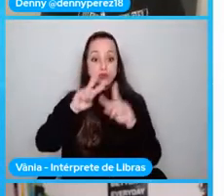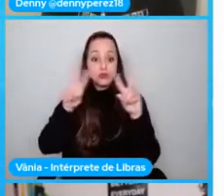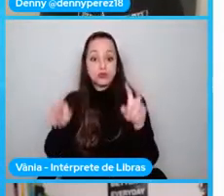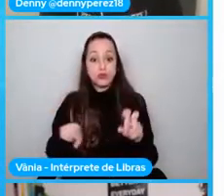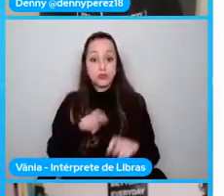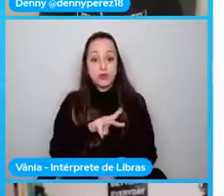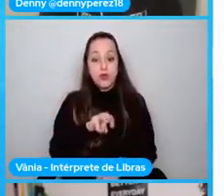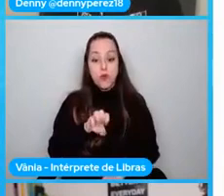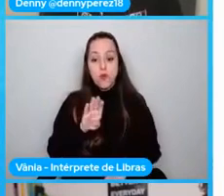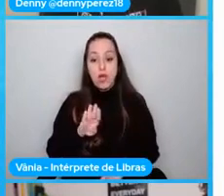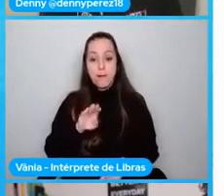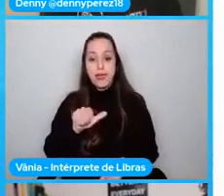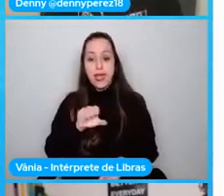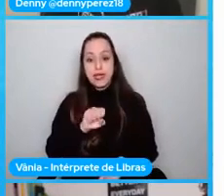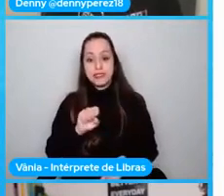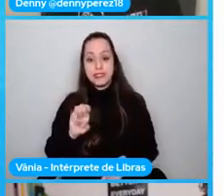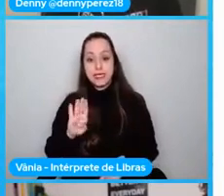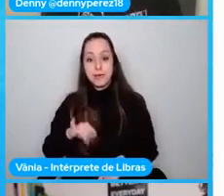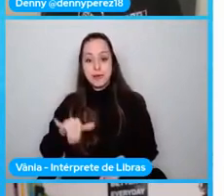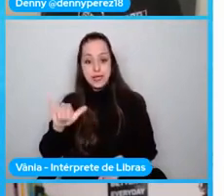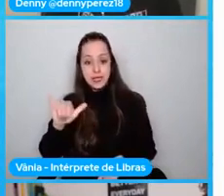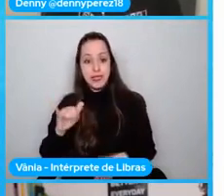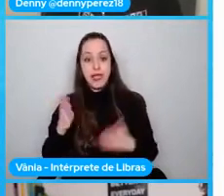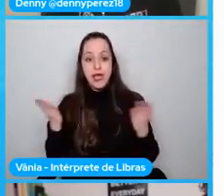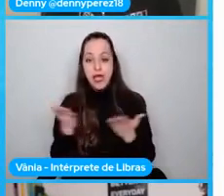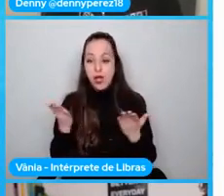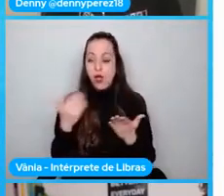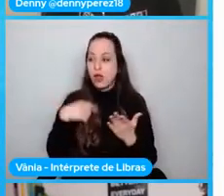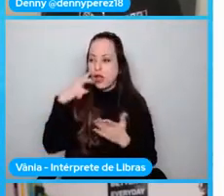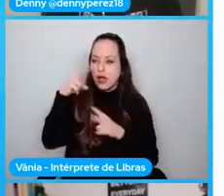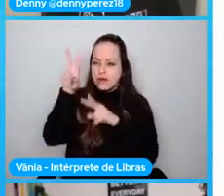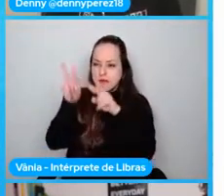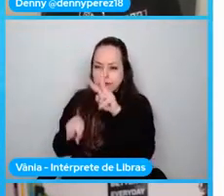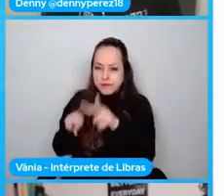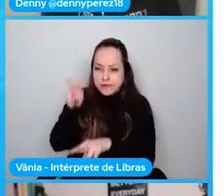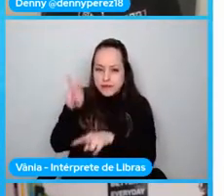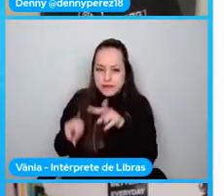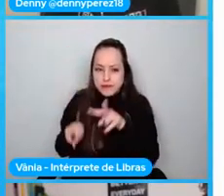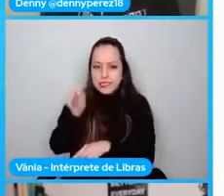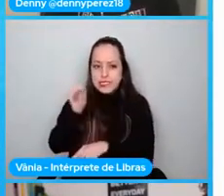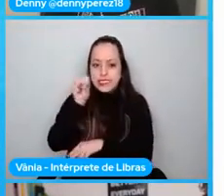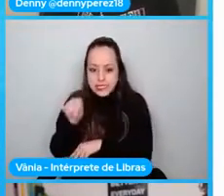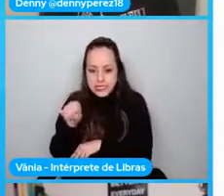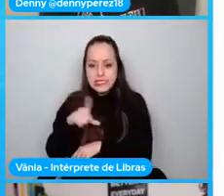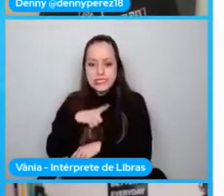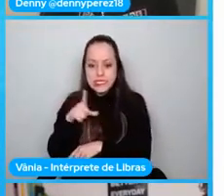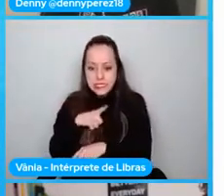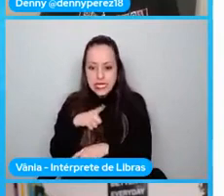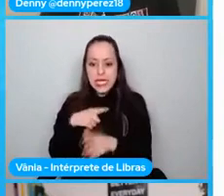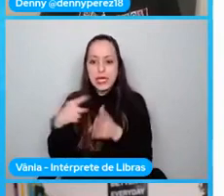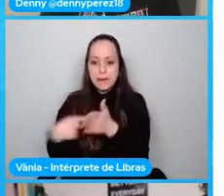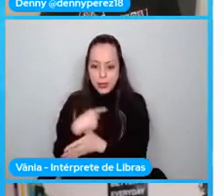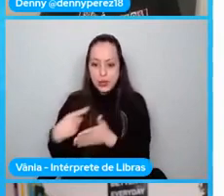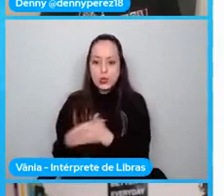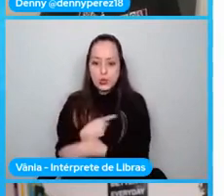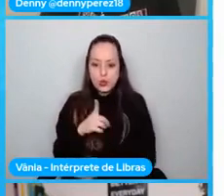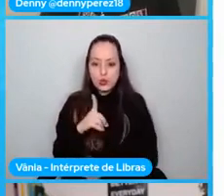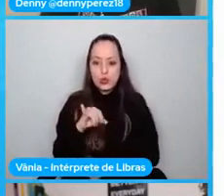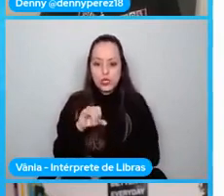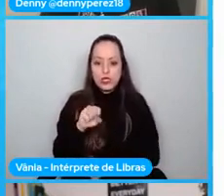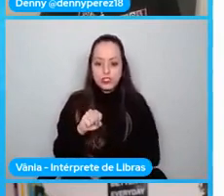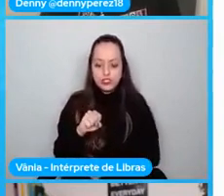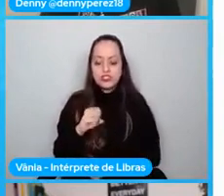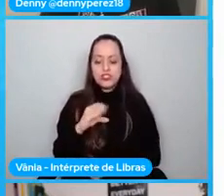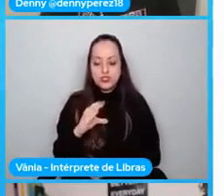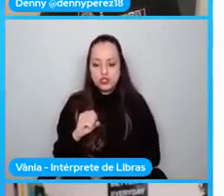Voy a estar revisando nuestro Discord a ver si tienen alguna pregunta. Como está quedando,